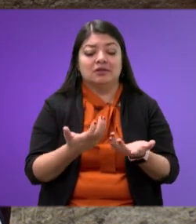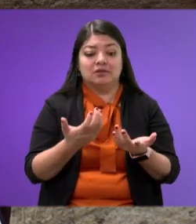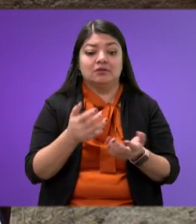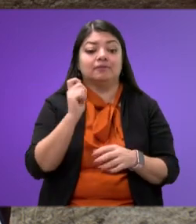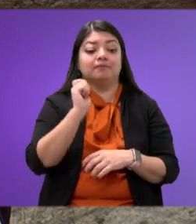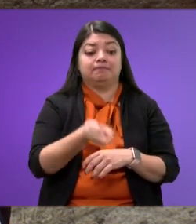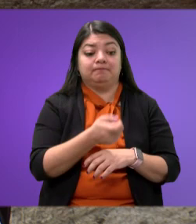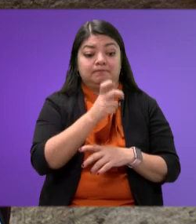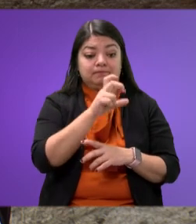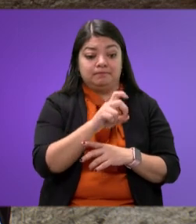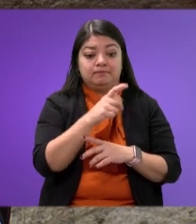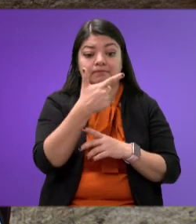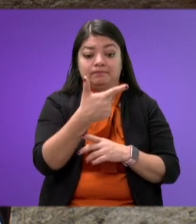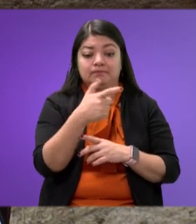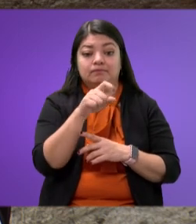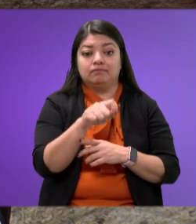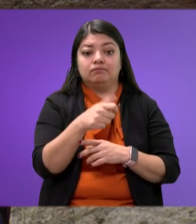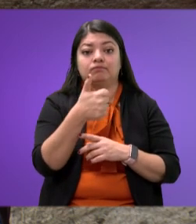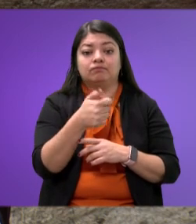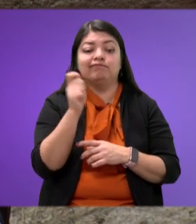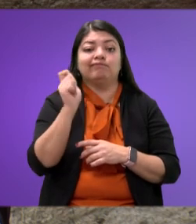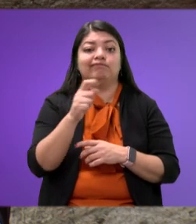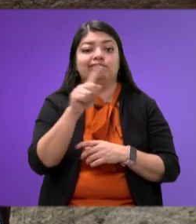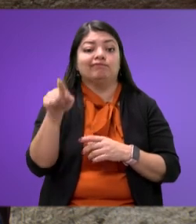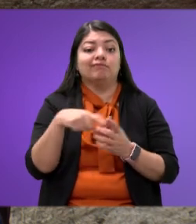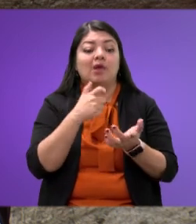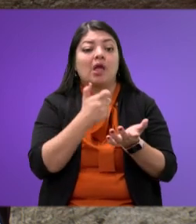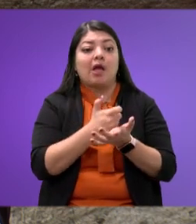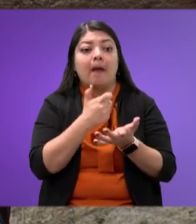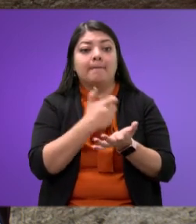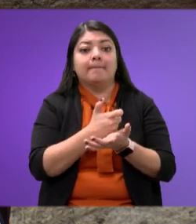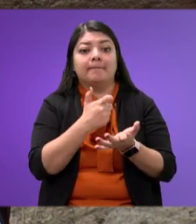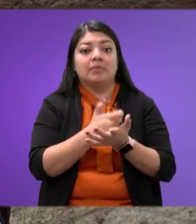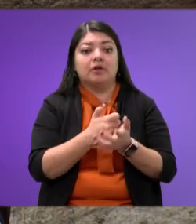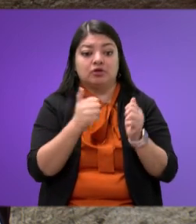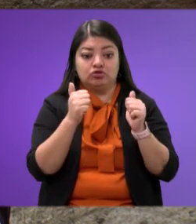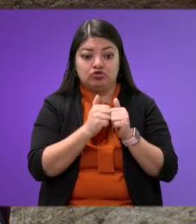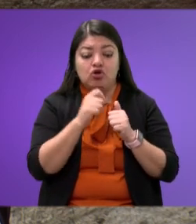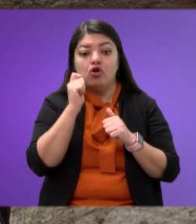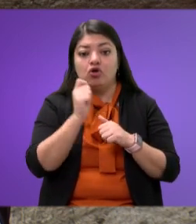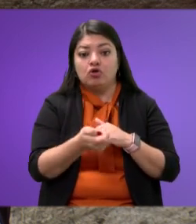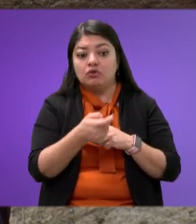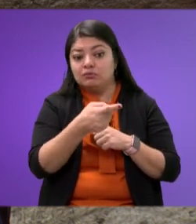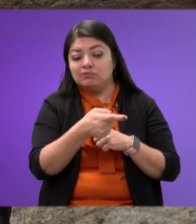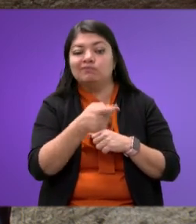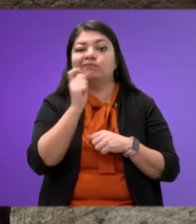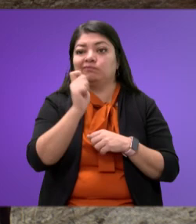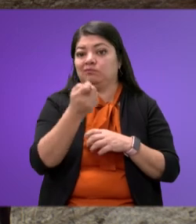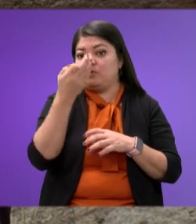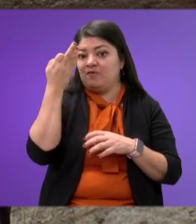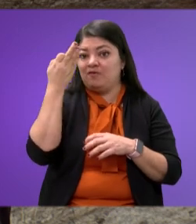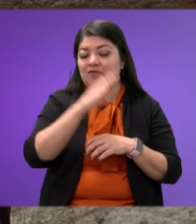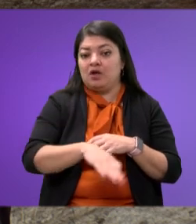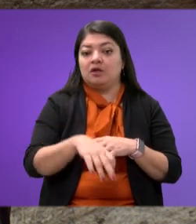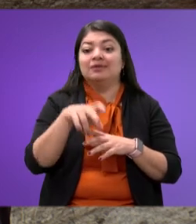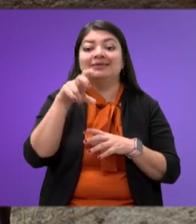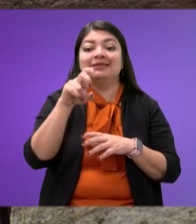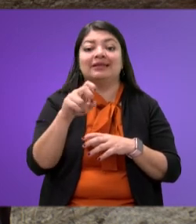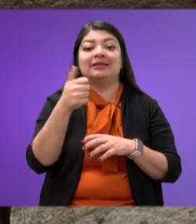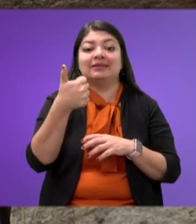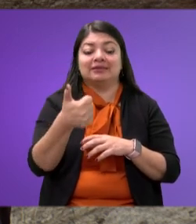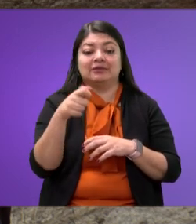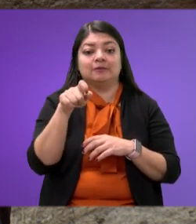.6% fue amenazado con levantarle cargos falsos. El 36